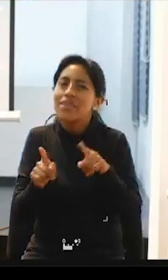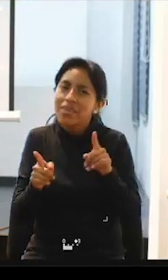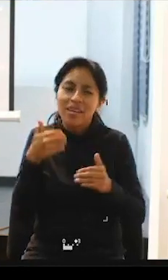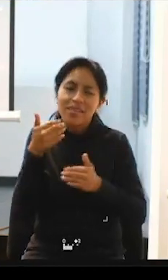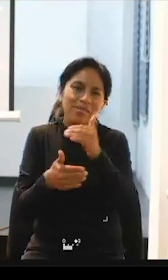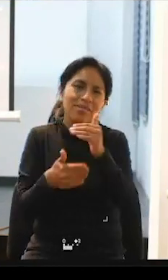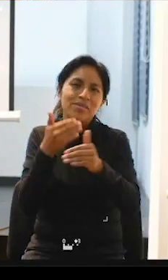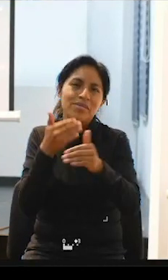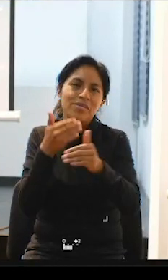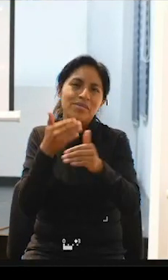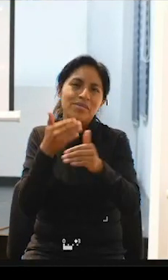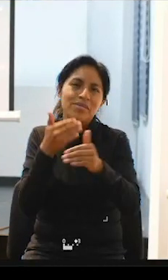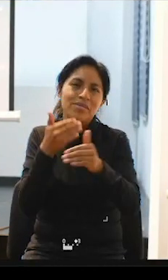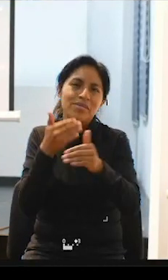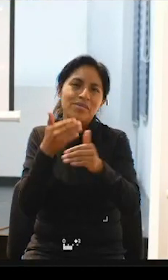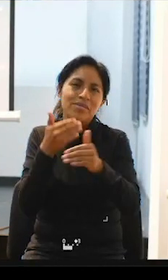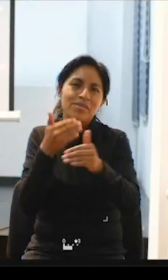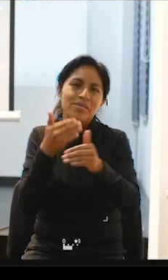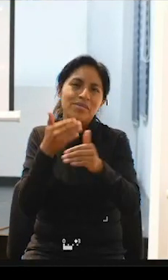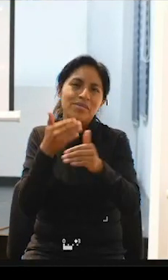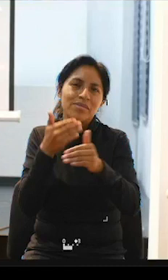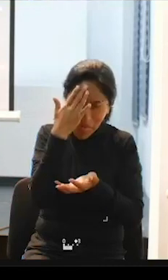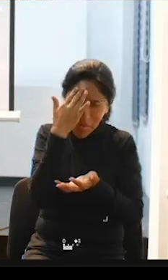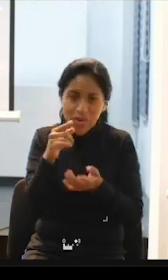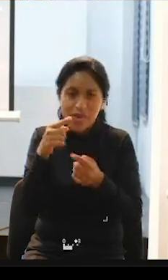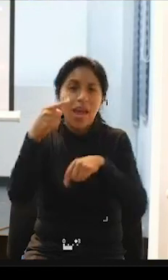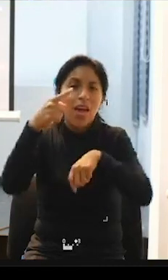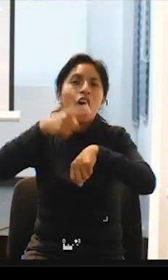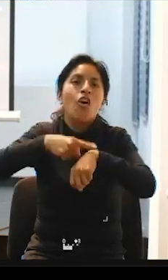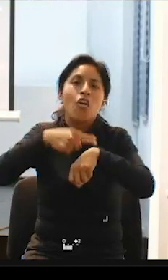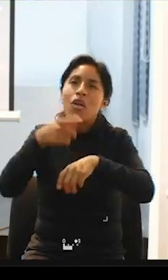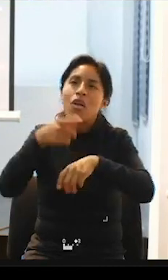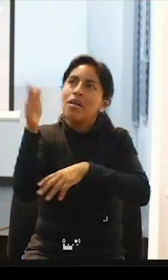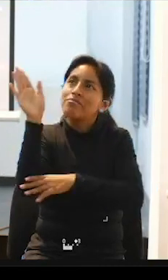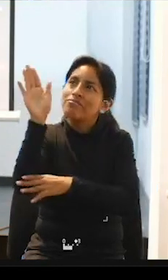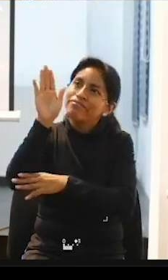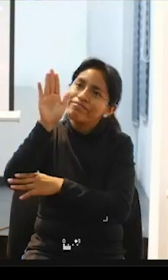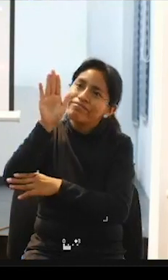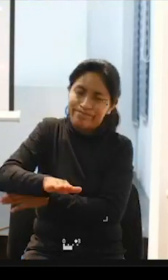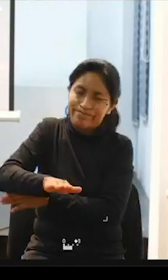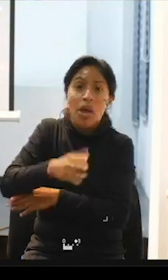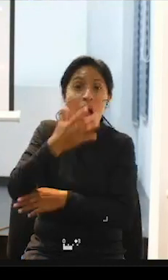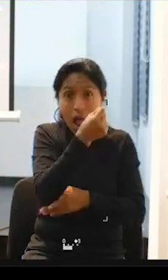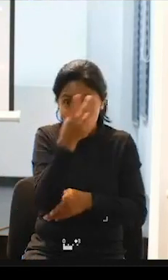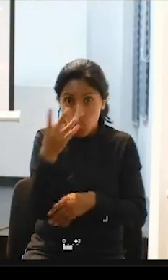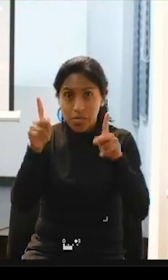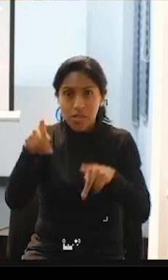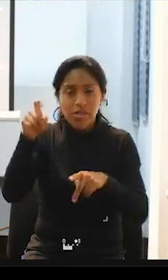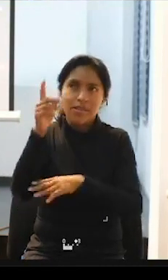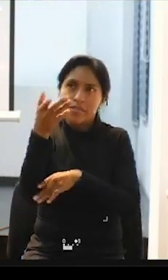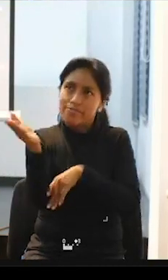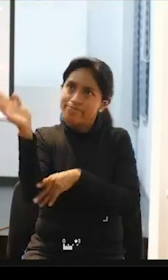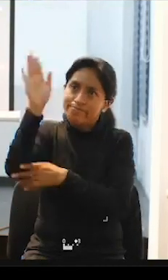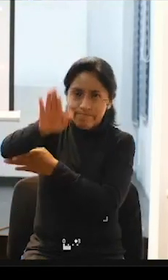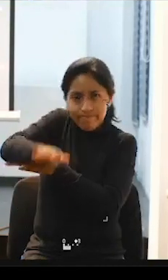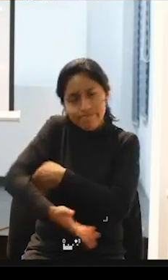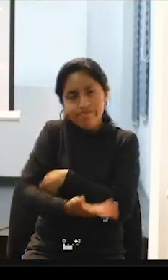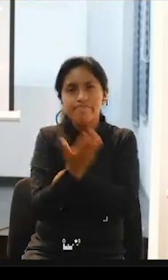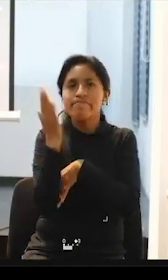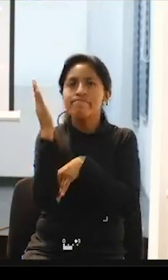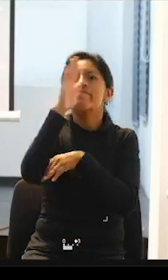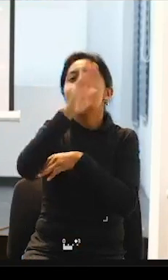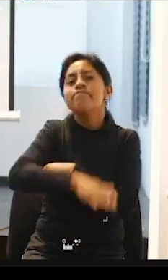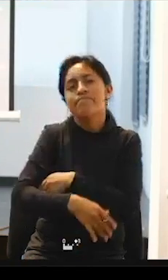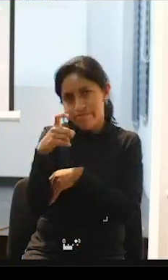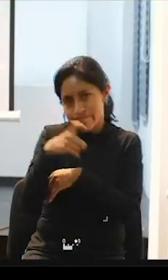para que no esté limitado por horas verdad porque como decía hay personas que requieren asistencia 24-7 y al menos ahorita eso no está pasando